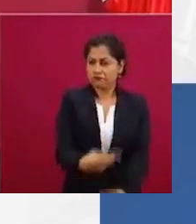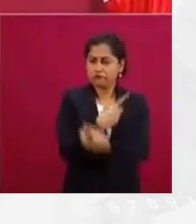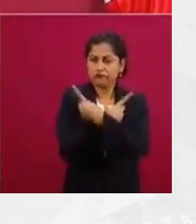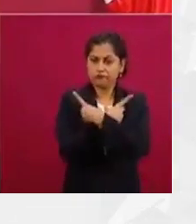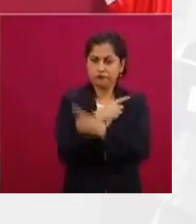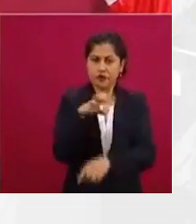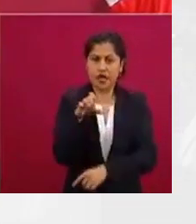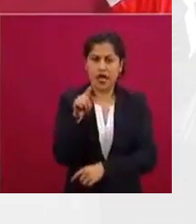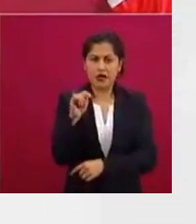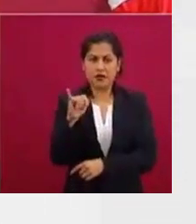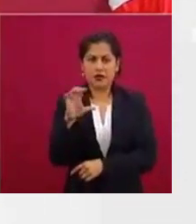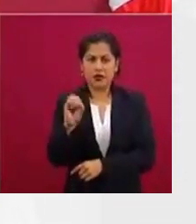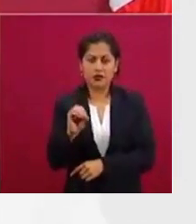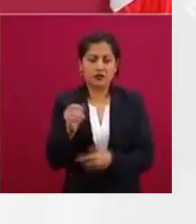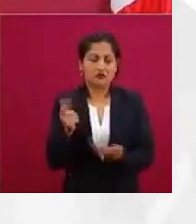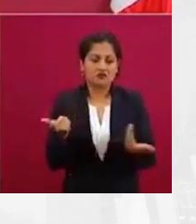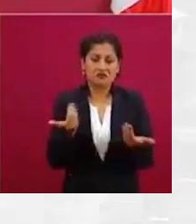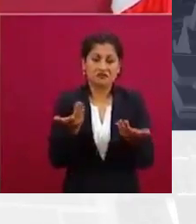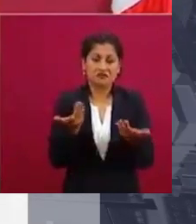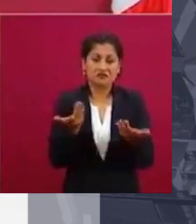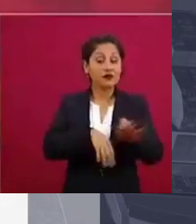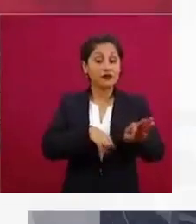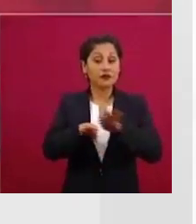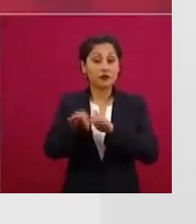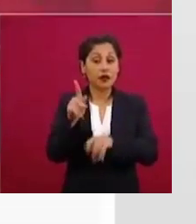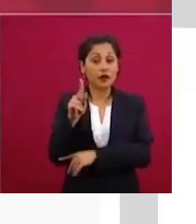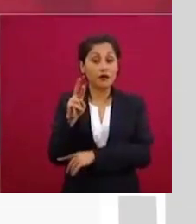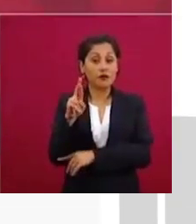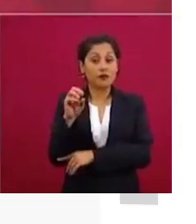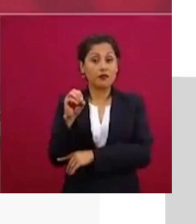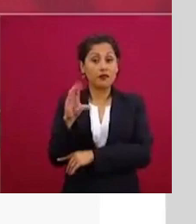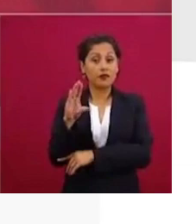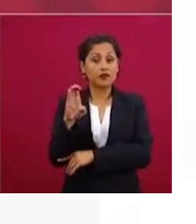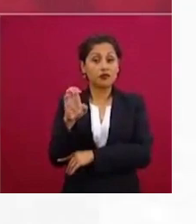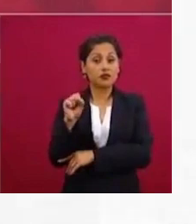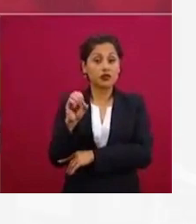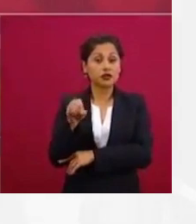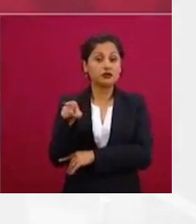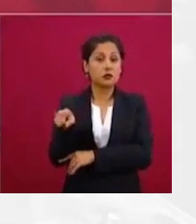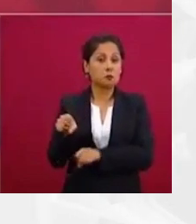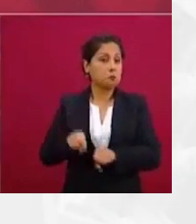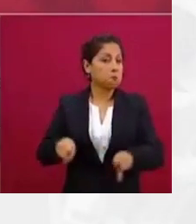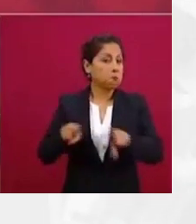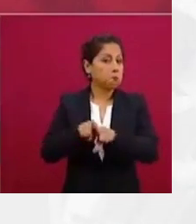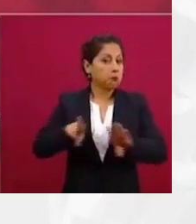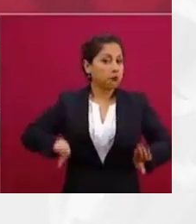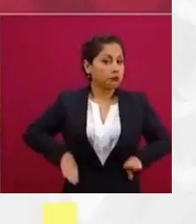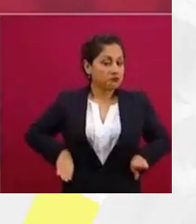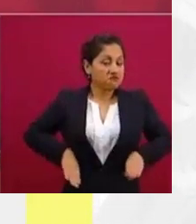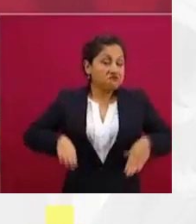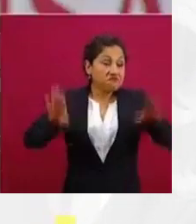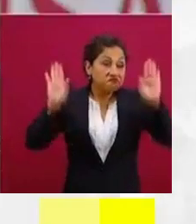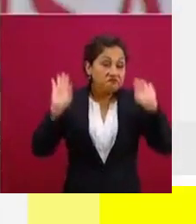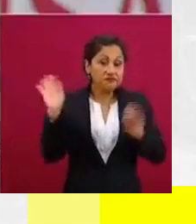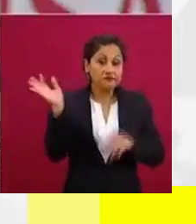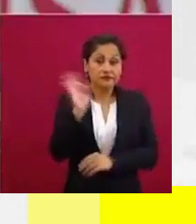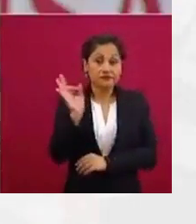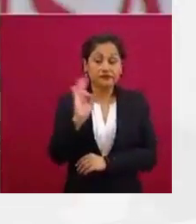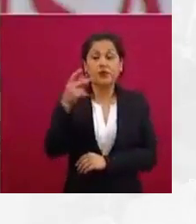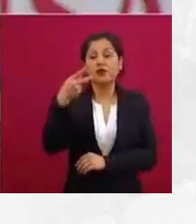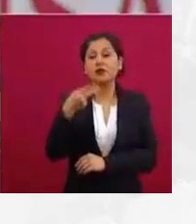vara, en ese sentido, la está dejando muy bajita del señor presidente. En consecuencia, una